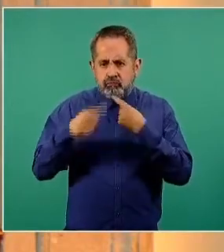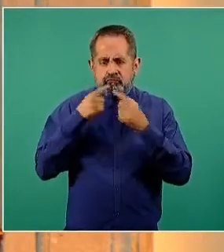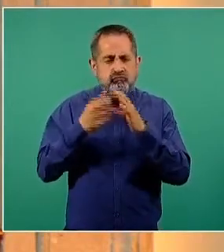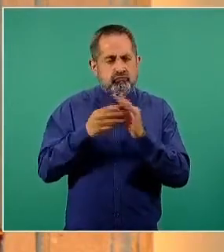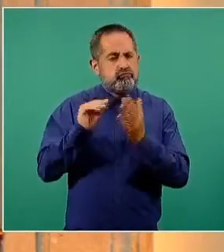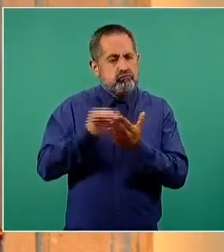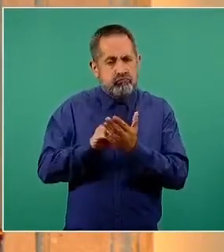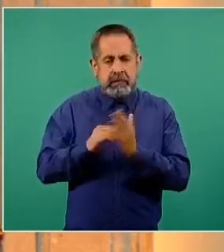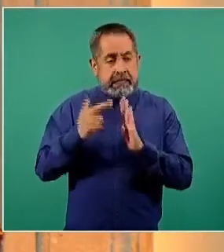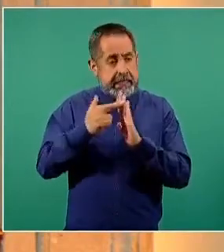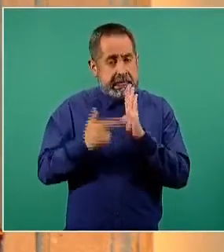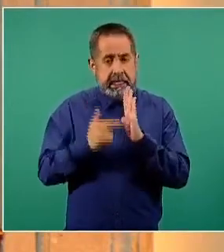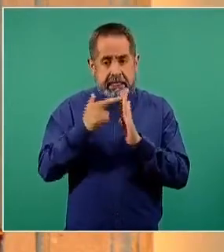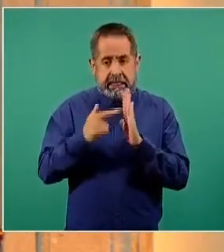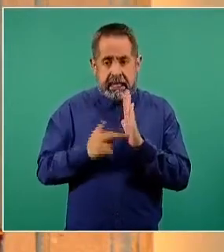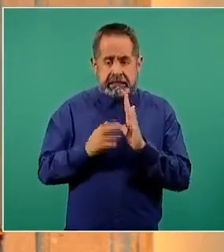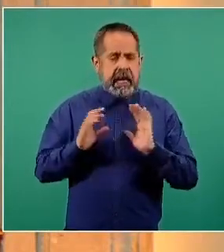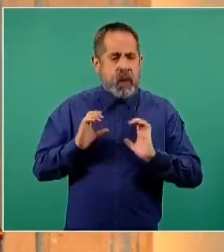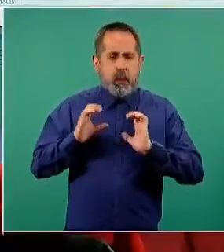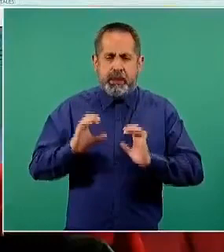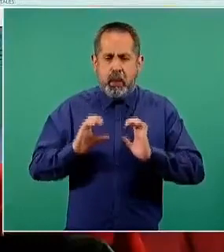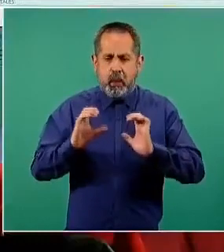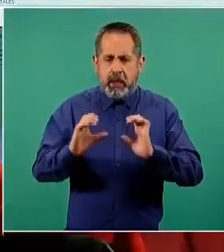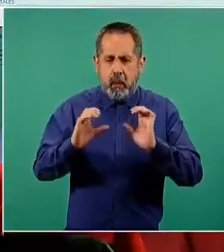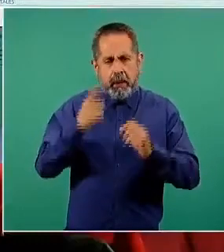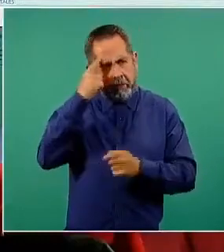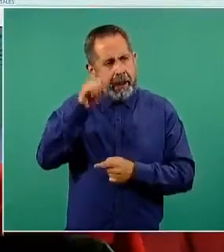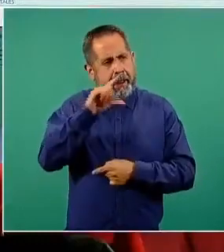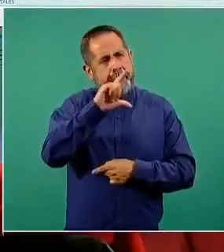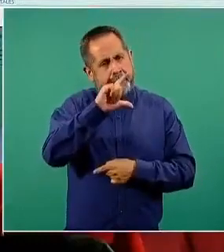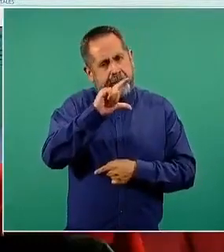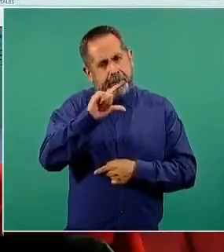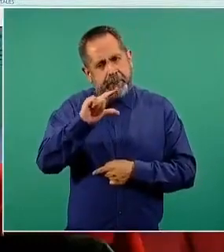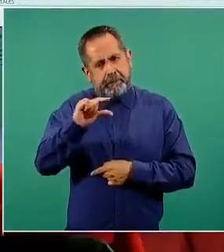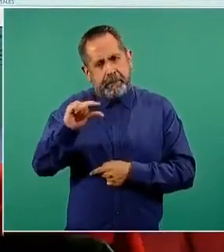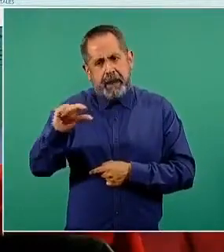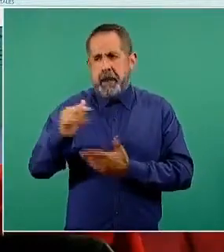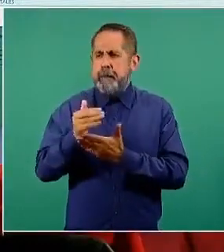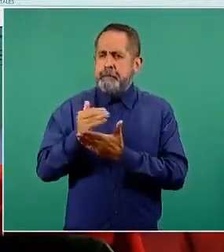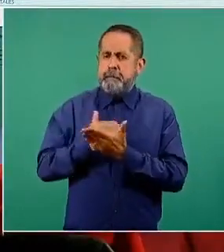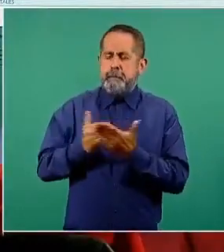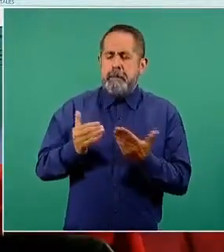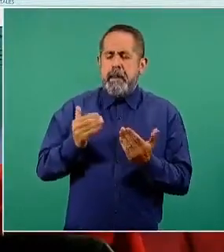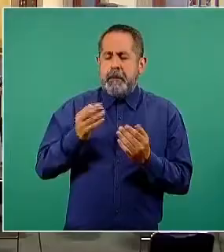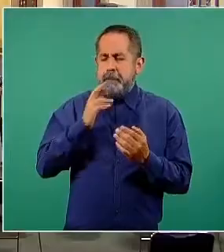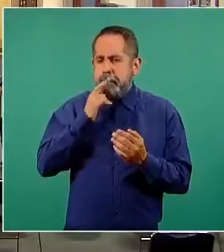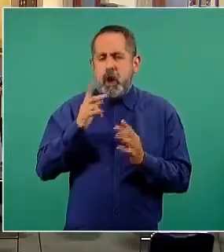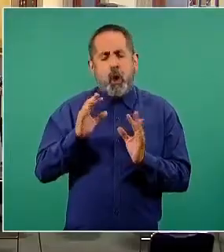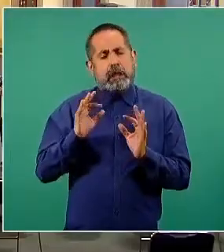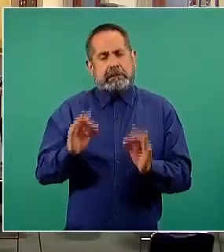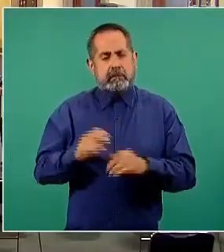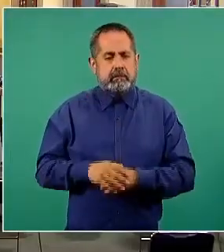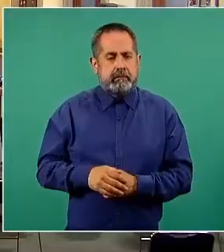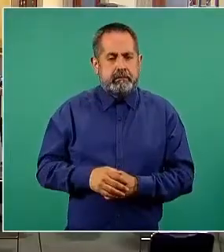implementarlas y poder seguir contribuyendo al control de la epidemia en México. Sería la información.